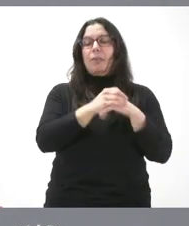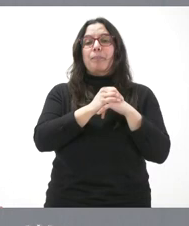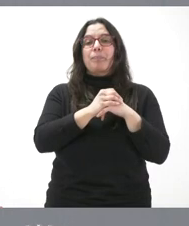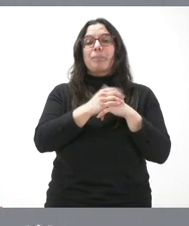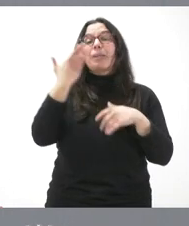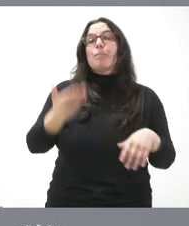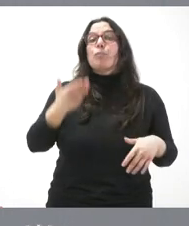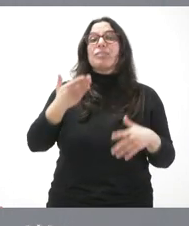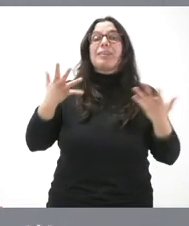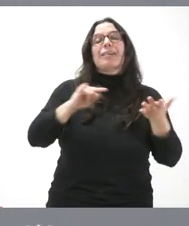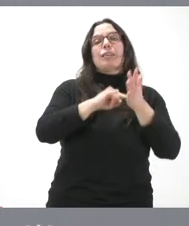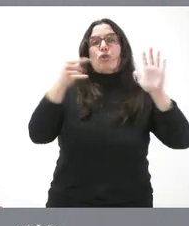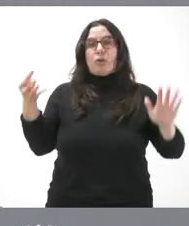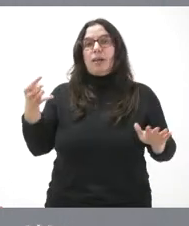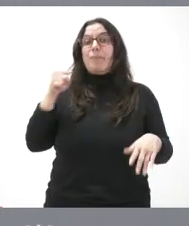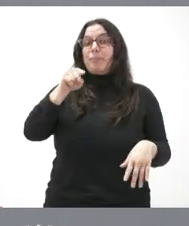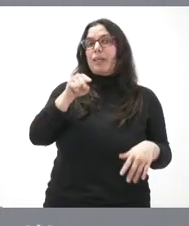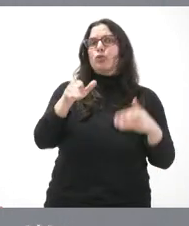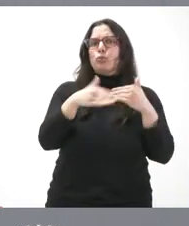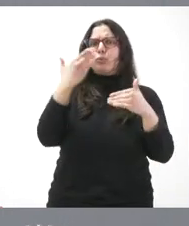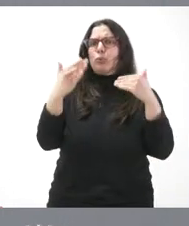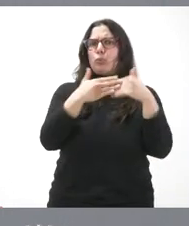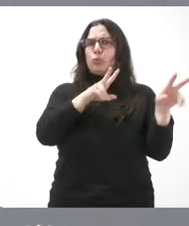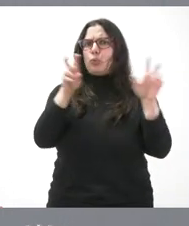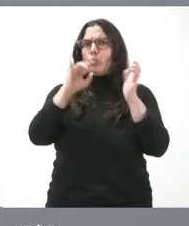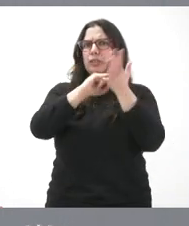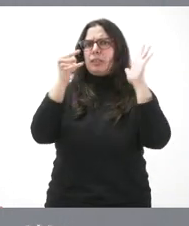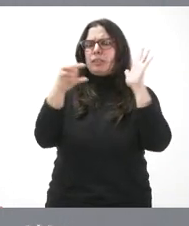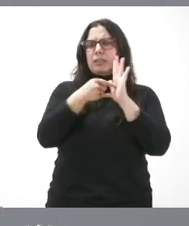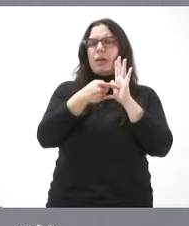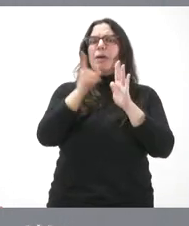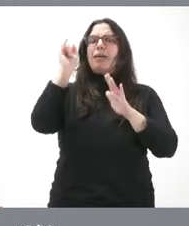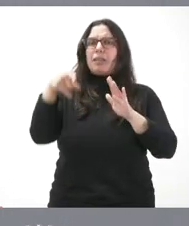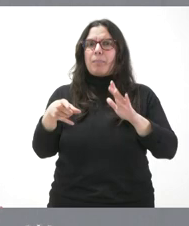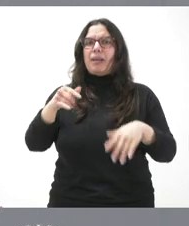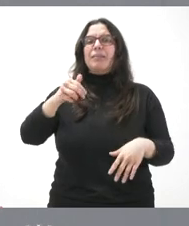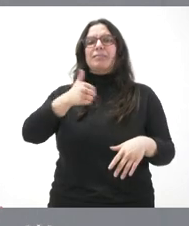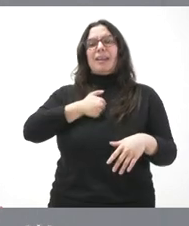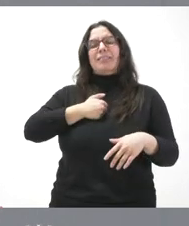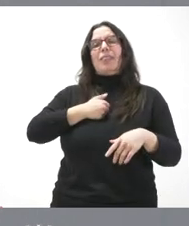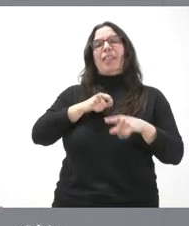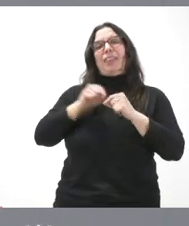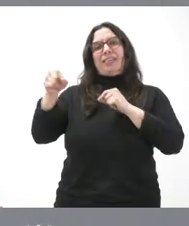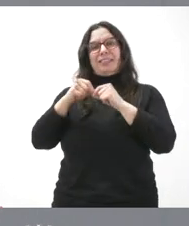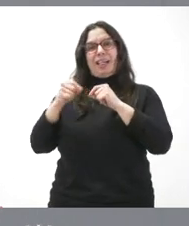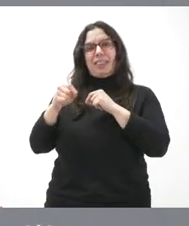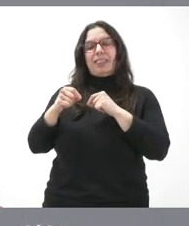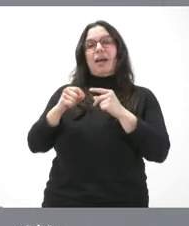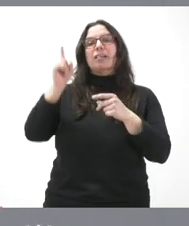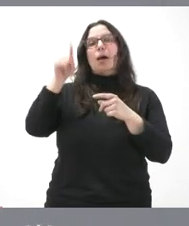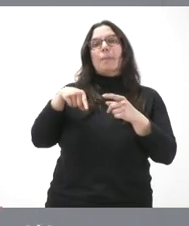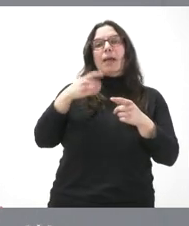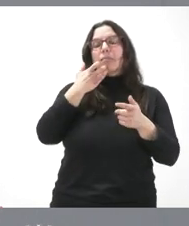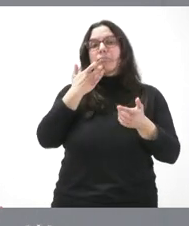tecnologías utilizadas, que es un innovador sistema que incorpora también teleasistencia móvil y una herramienta de localización por si el